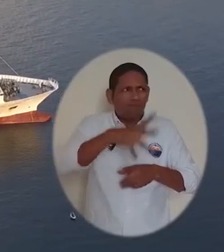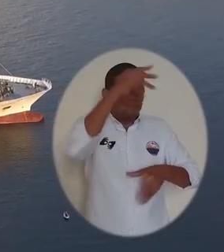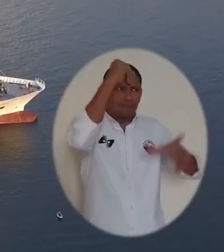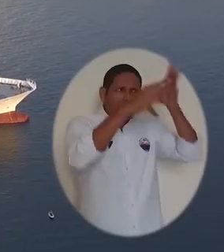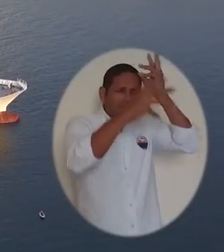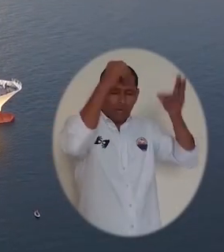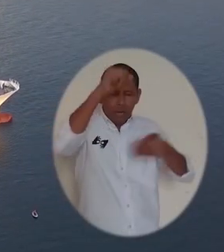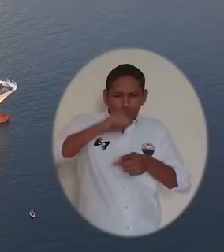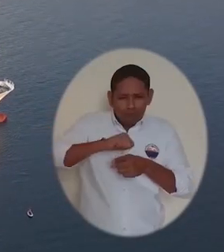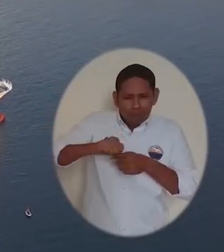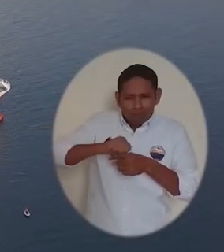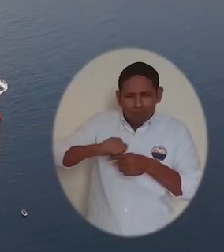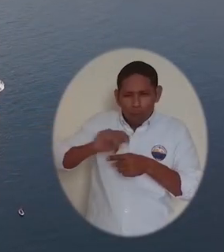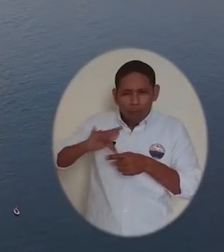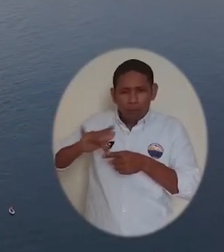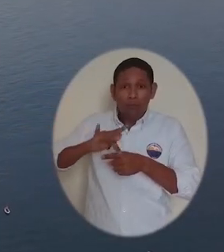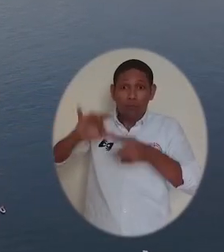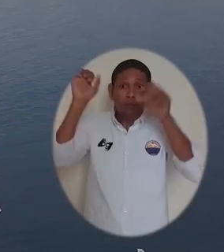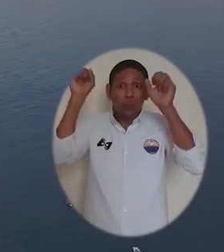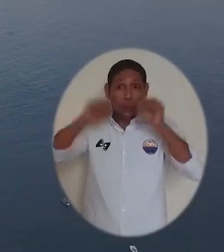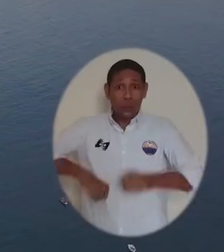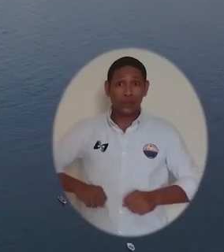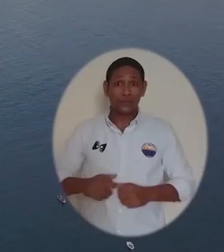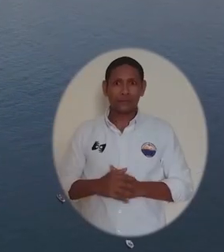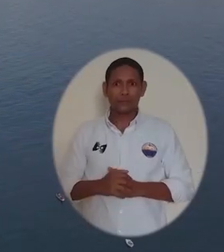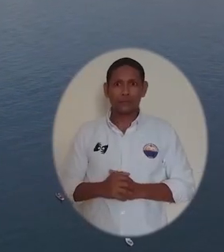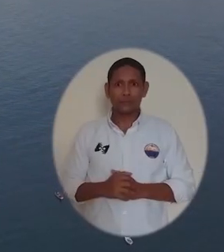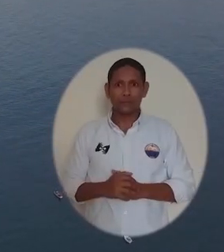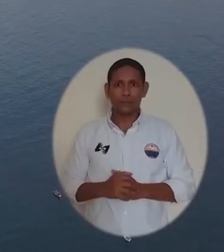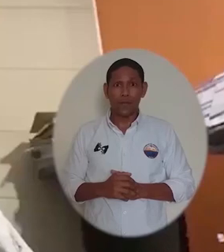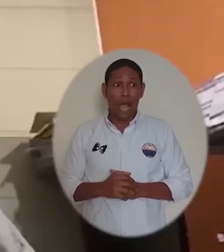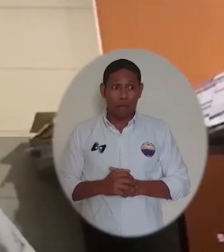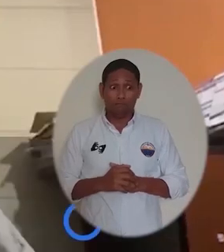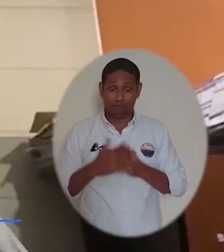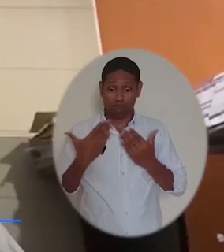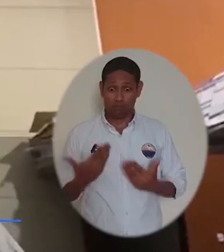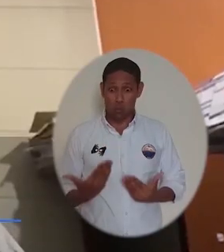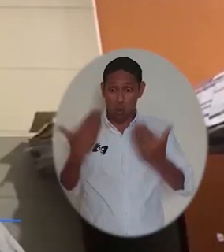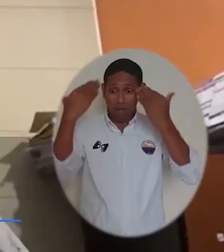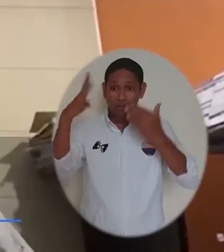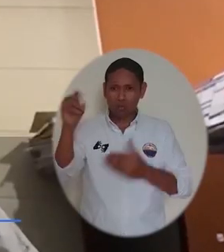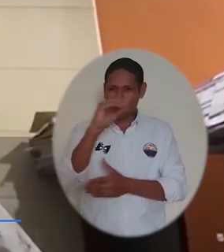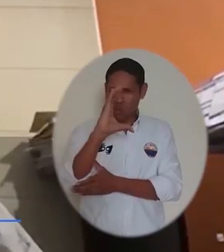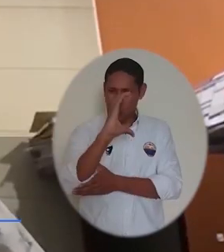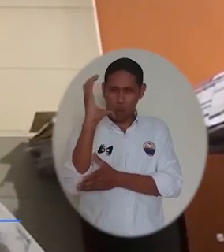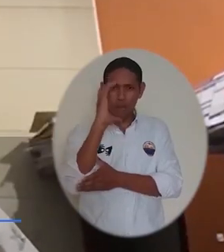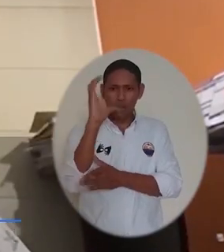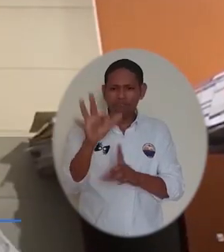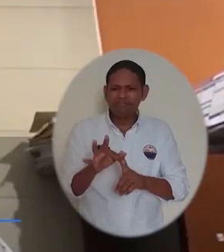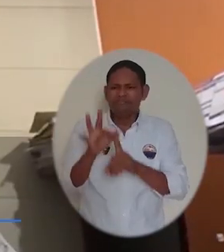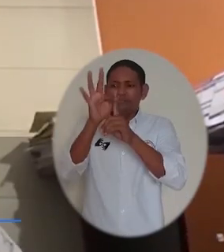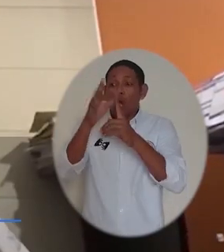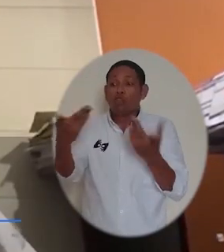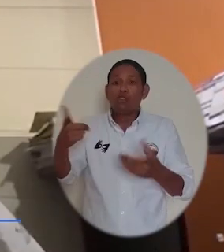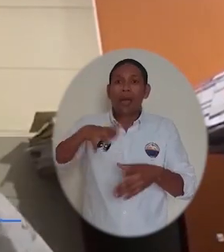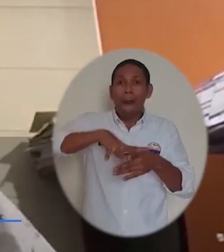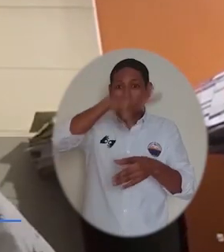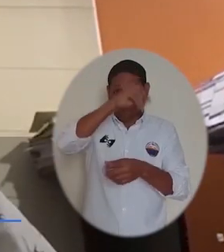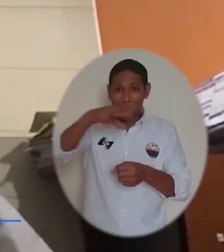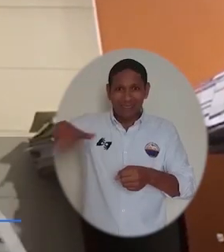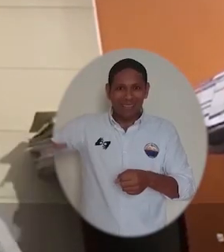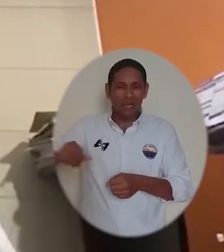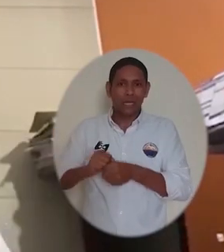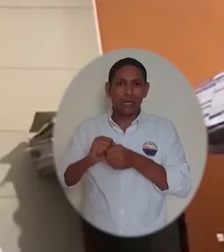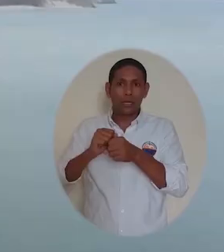poner en práctica cada uno de los conocimientos adquiridos a lo largo de la empresa. Los beneficios que le trae a los colombianos y en